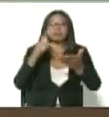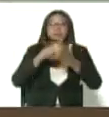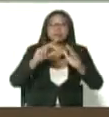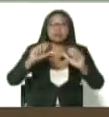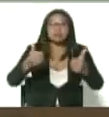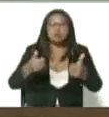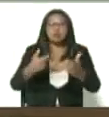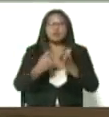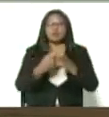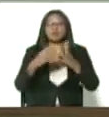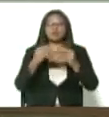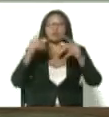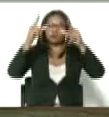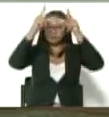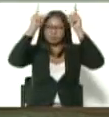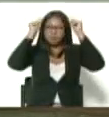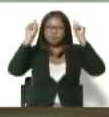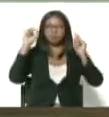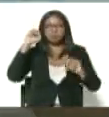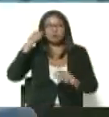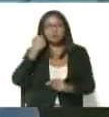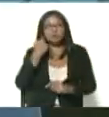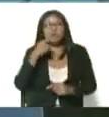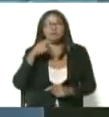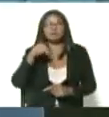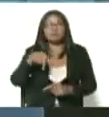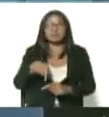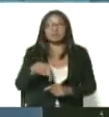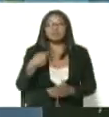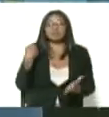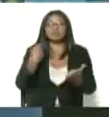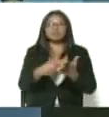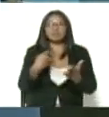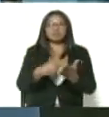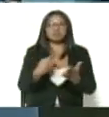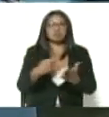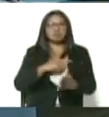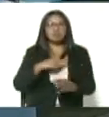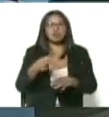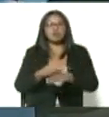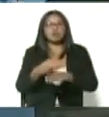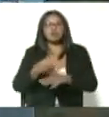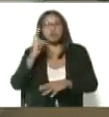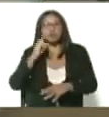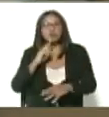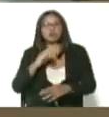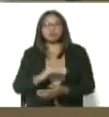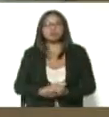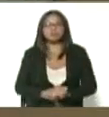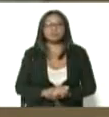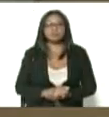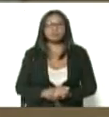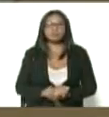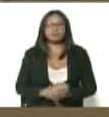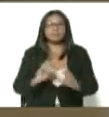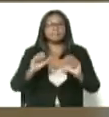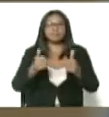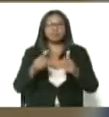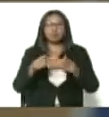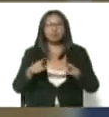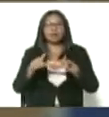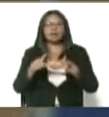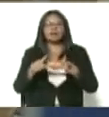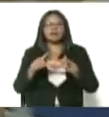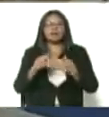todos los enfermeros, queremos recordarle al país que aquí se ha hecho una gran inversión de parte del gobierno bolivariano, se instaló el piso 9, que es un